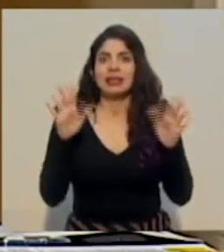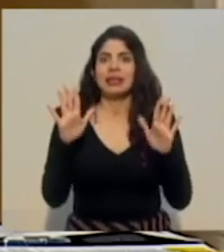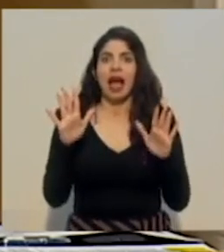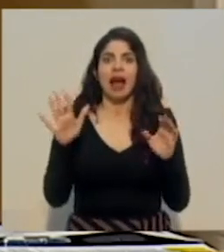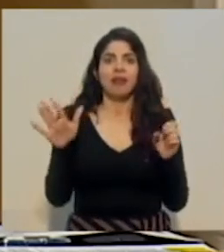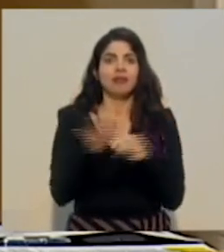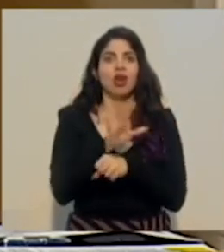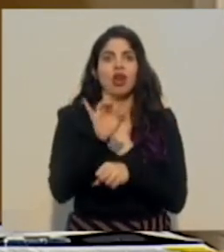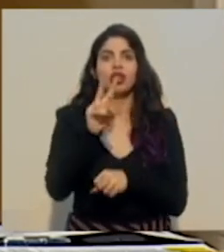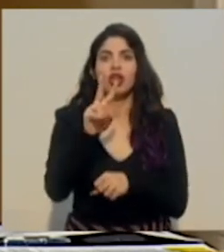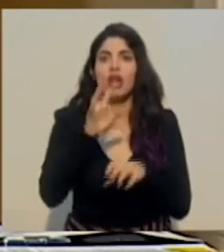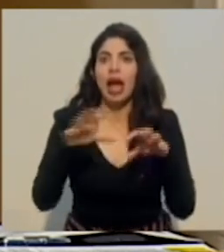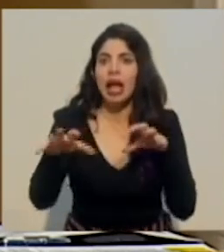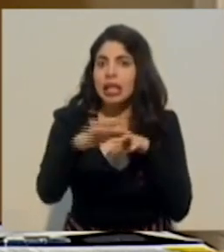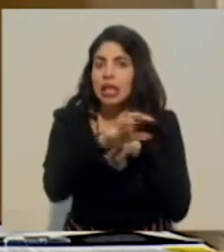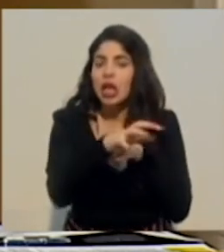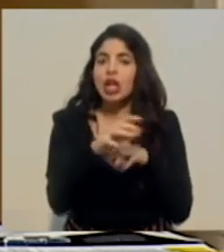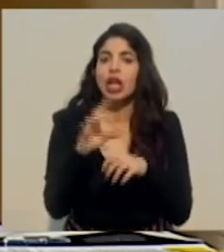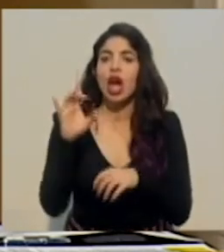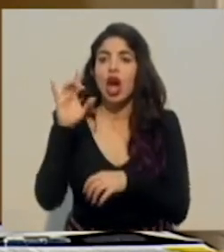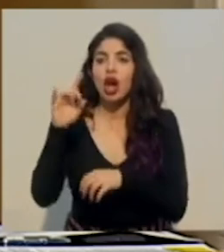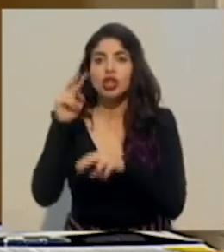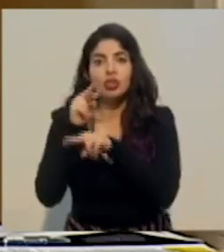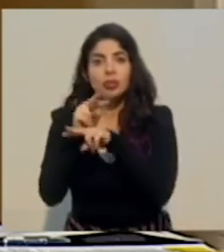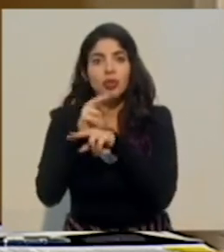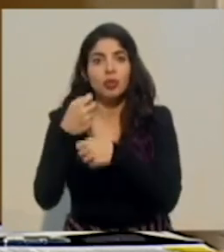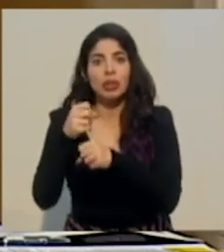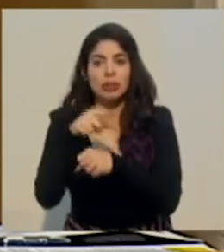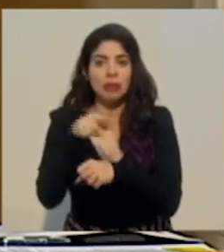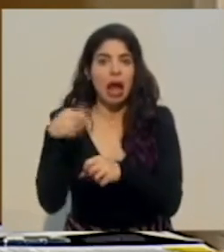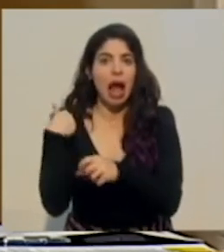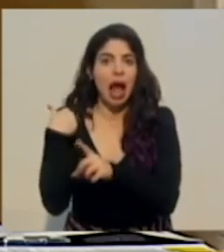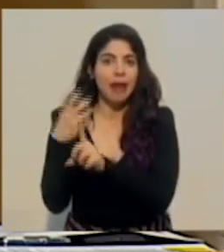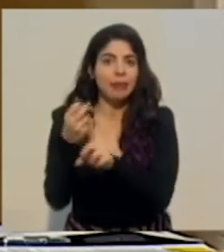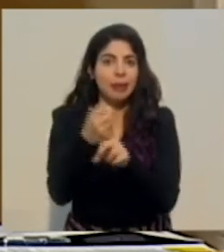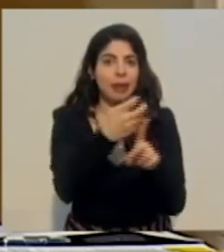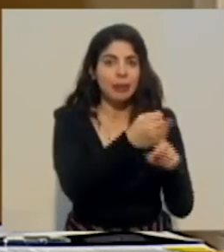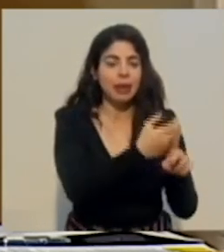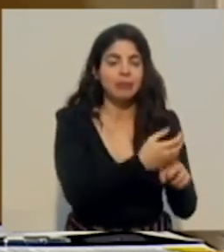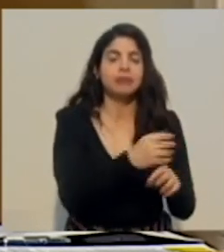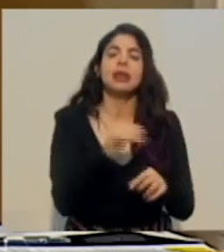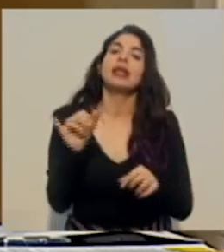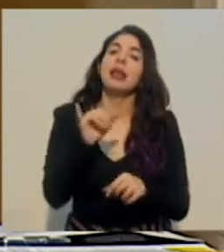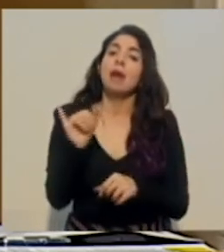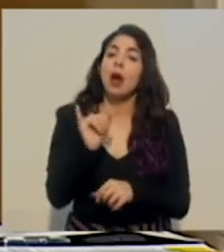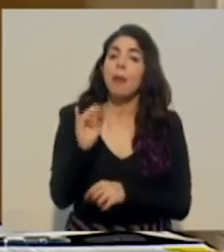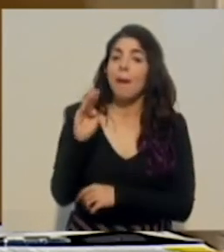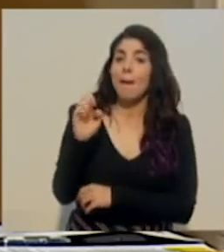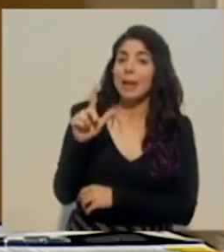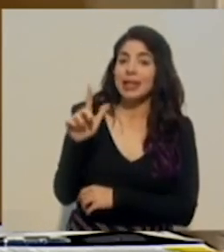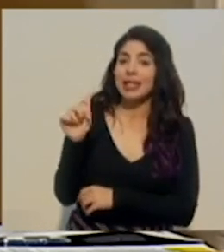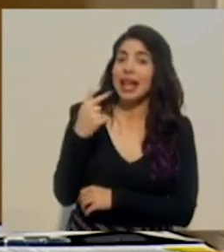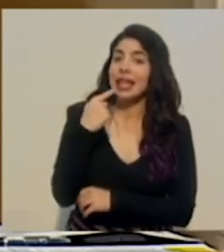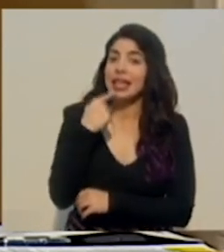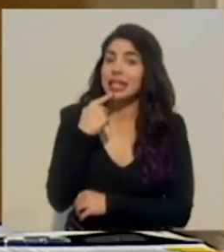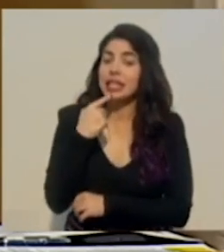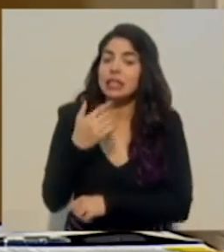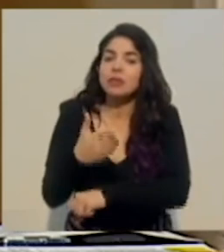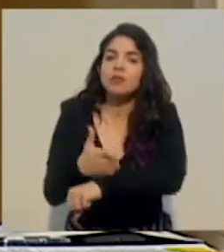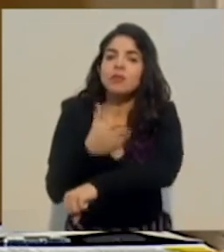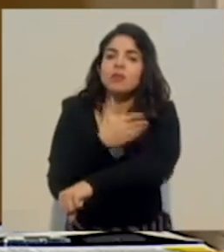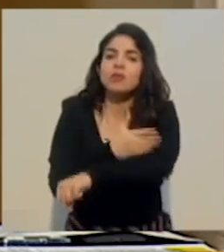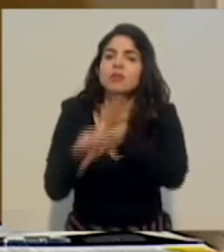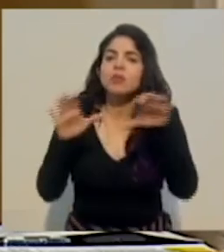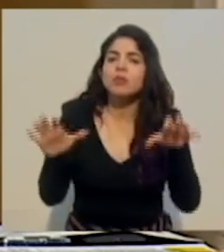y las ocho intendencias municipales. Avanzar, como lo planteaba doña Marcela, en el tema de la reactivación económica